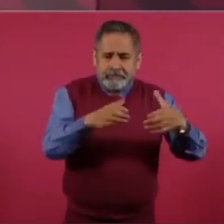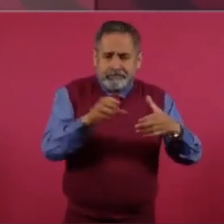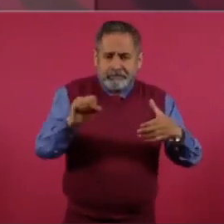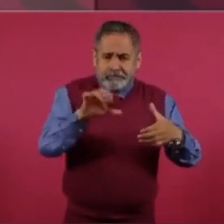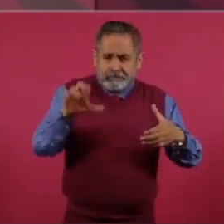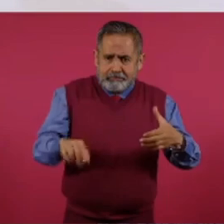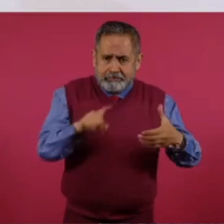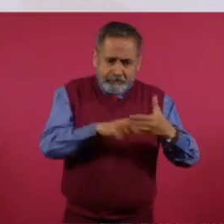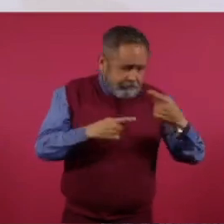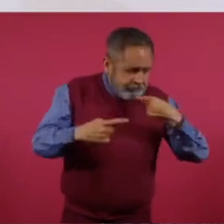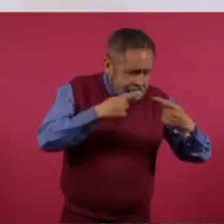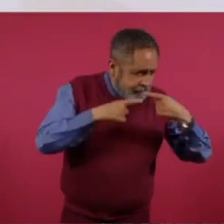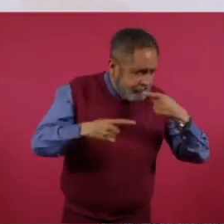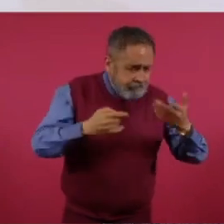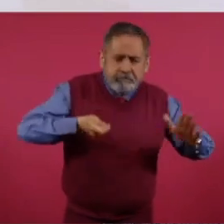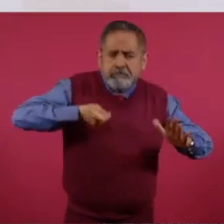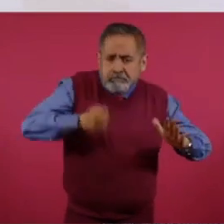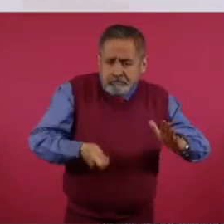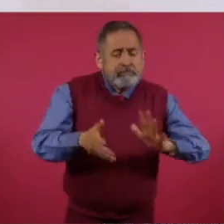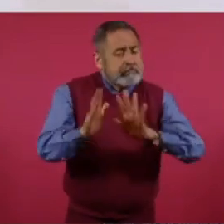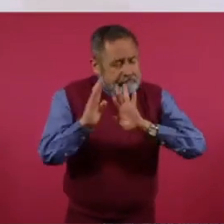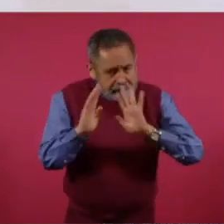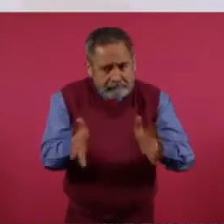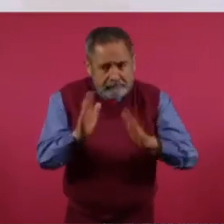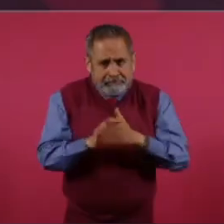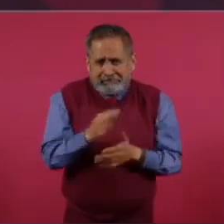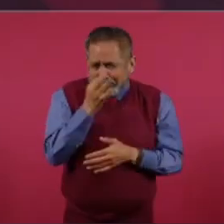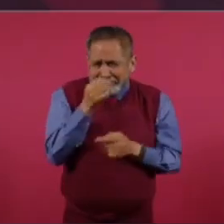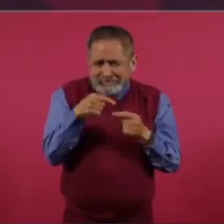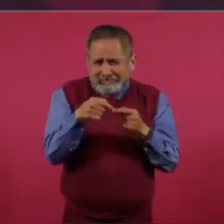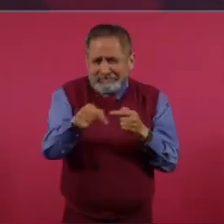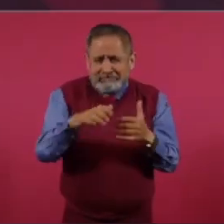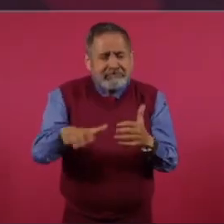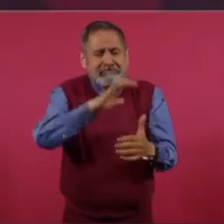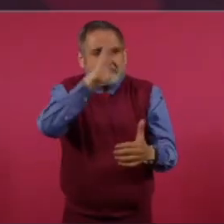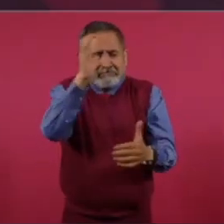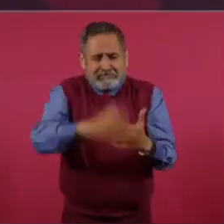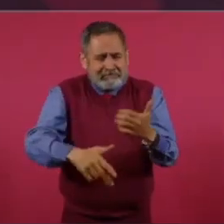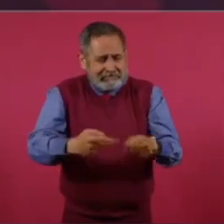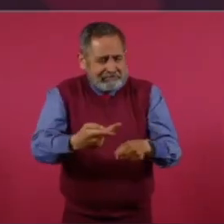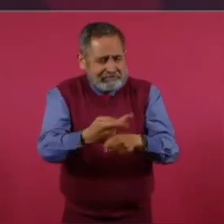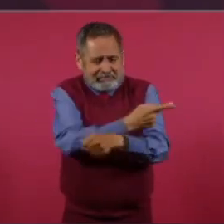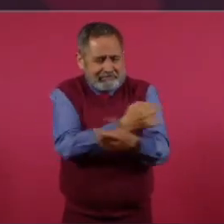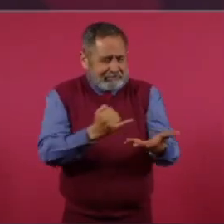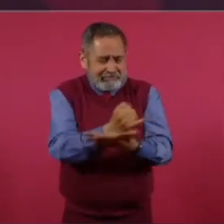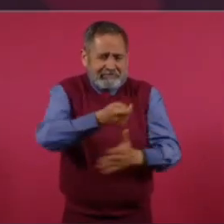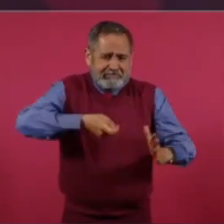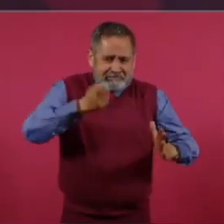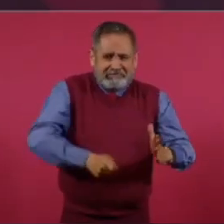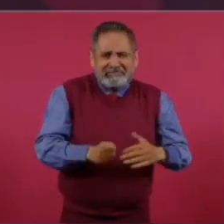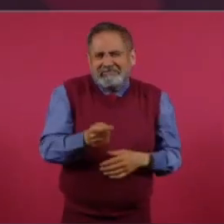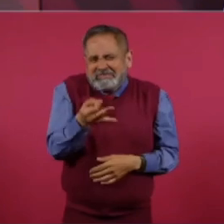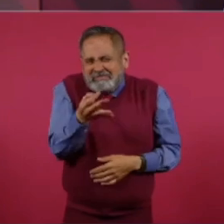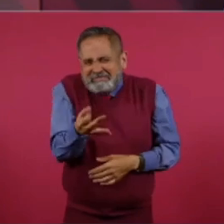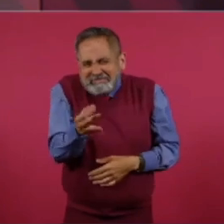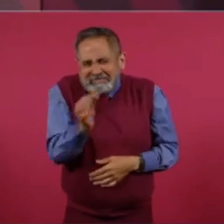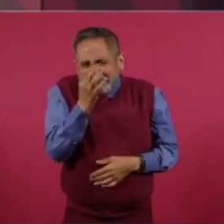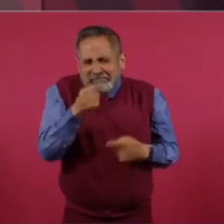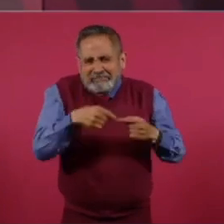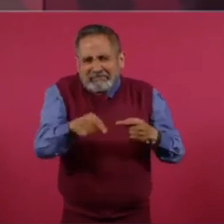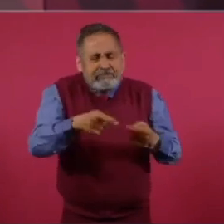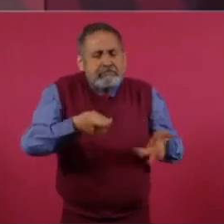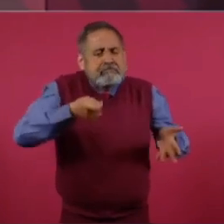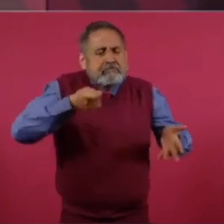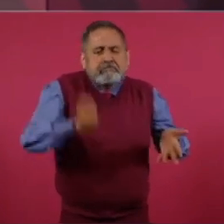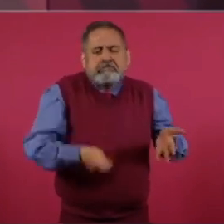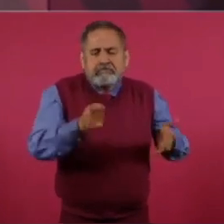ya casi es cosa juzgada, ya nada